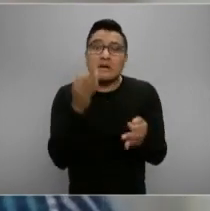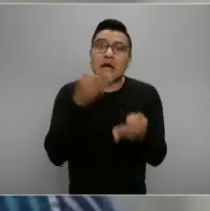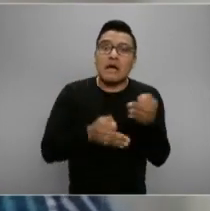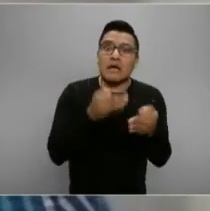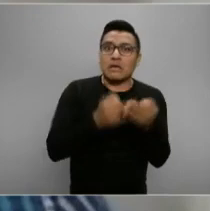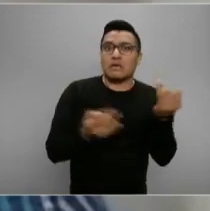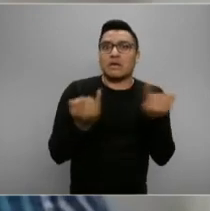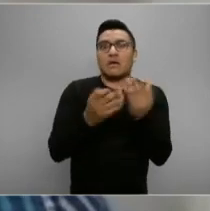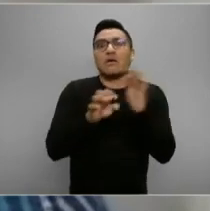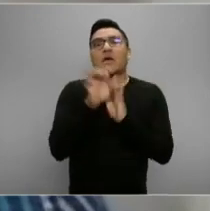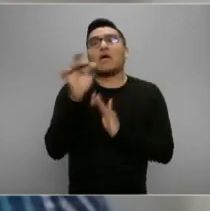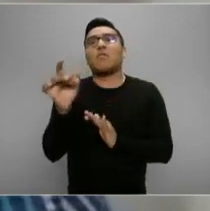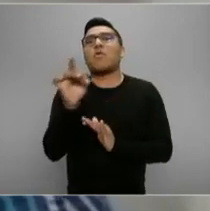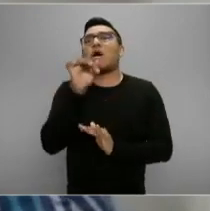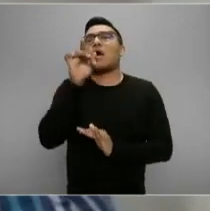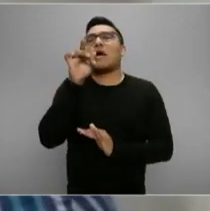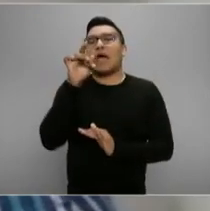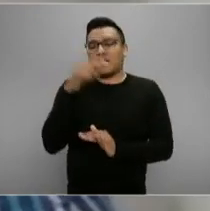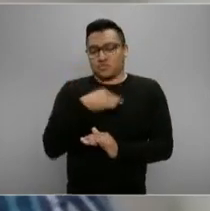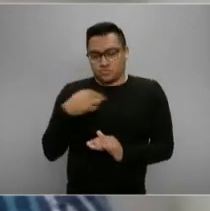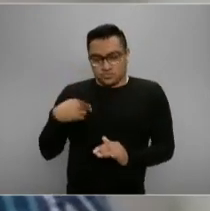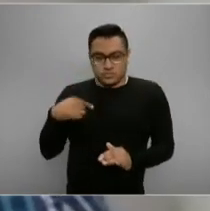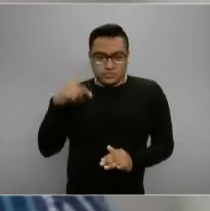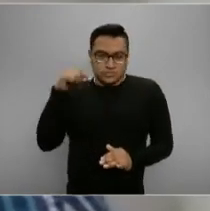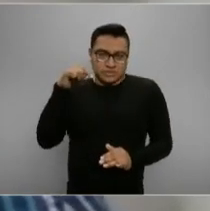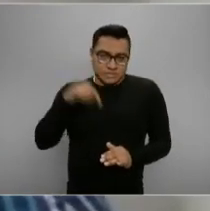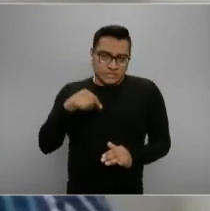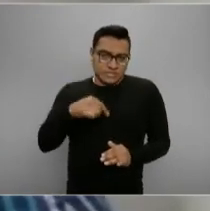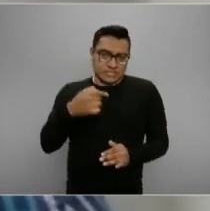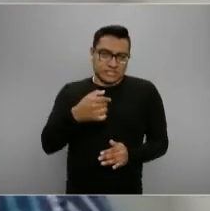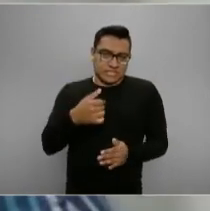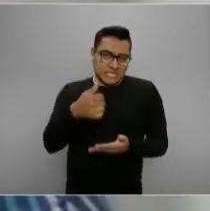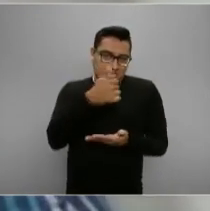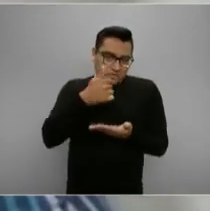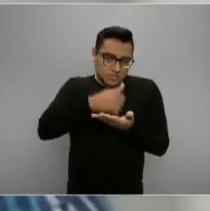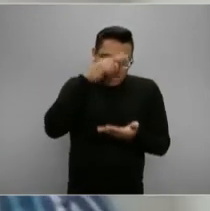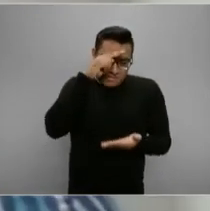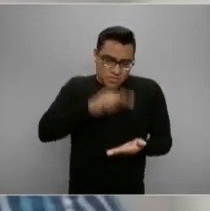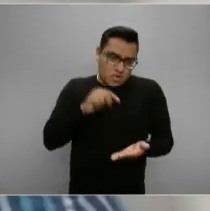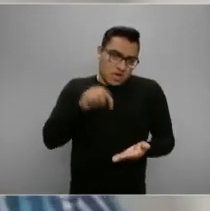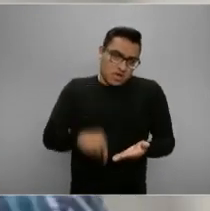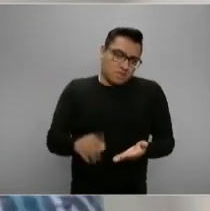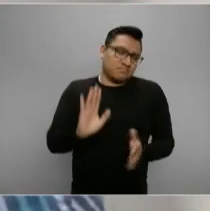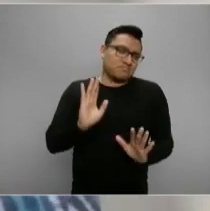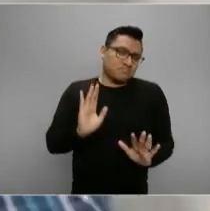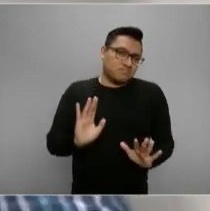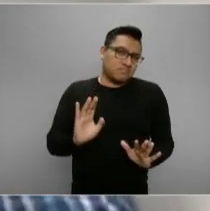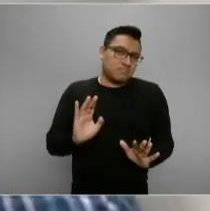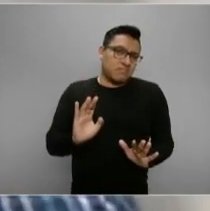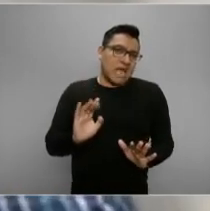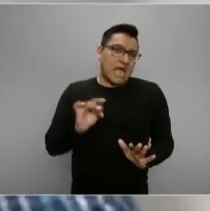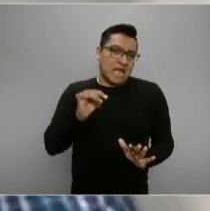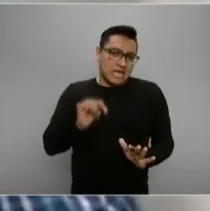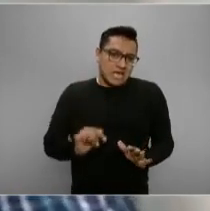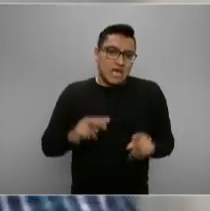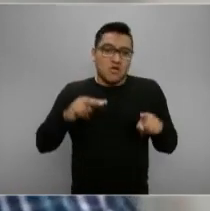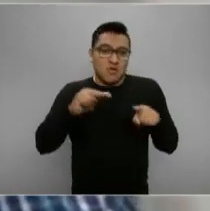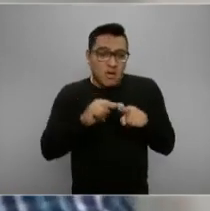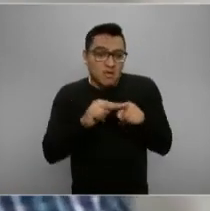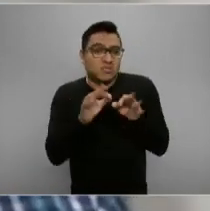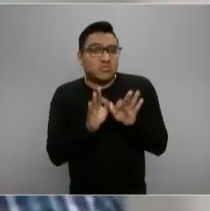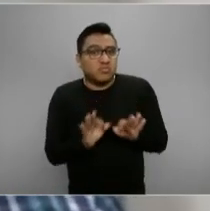zonas céntricas para quienes laboramos, por ejemplo, en Centro Histórico de la Ciudad de México, pues tenemos parques